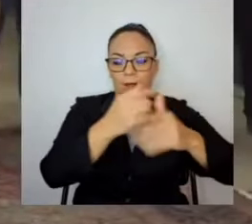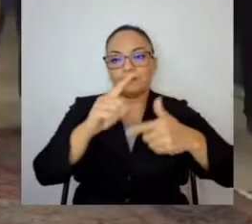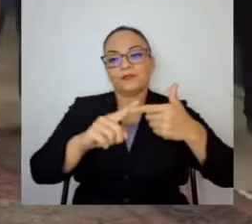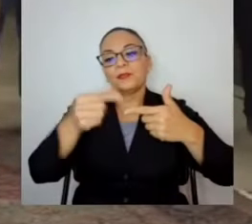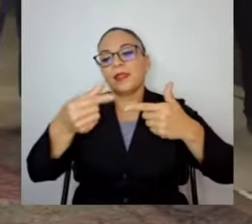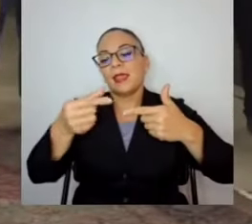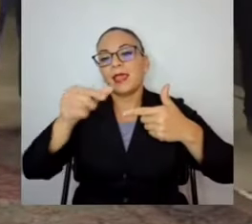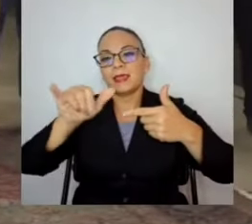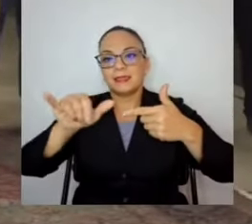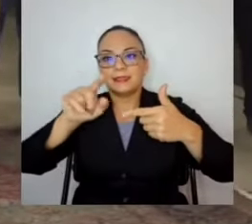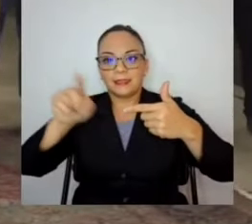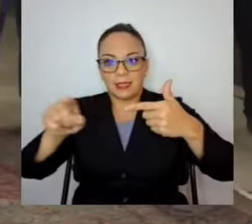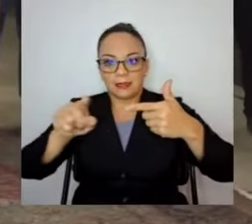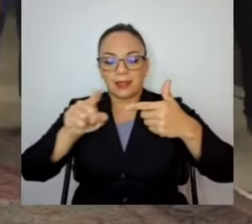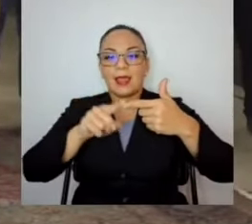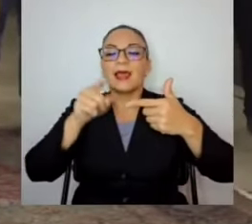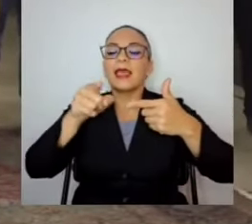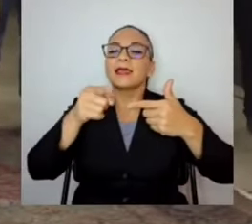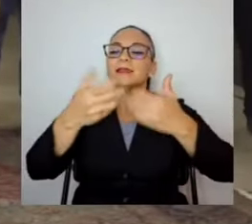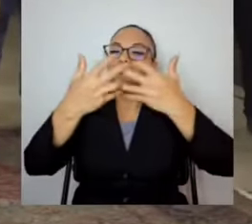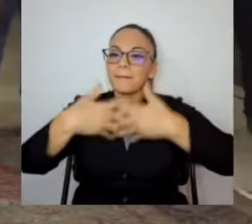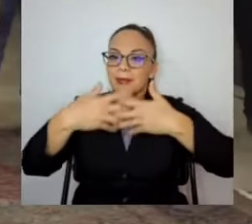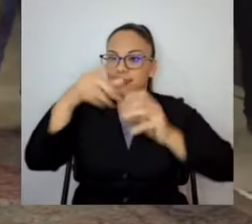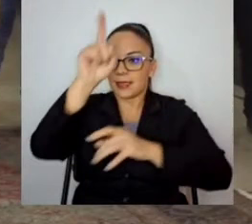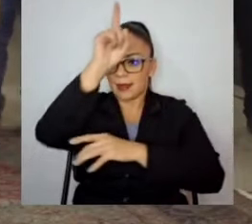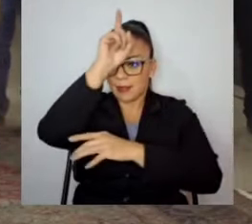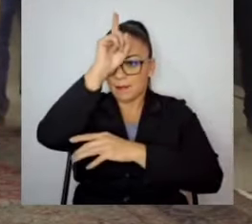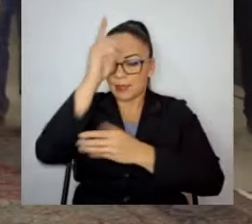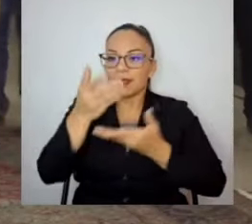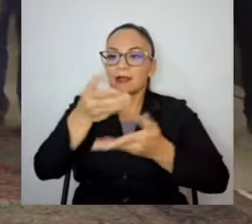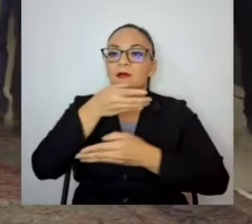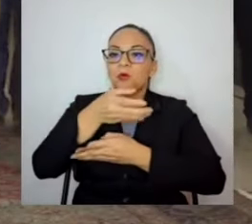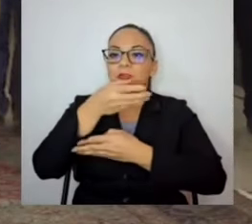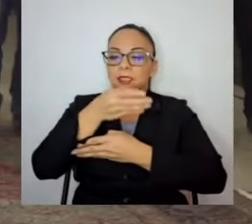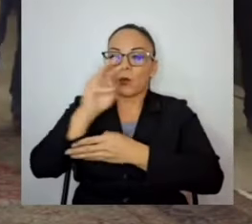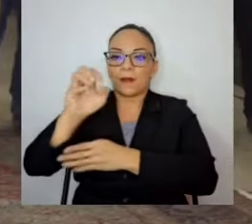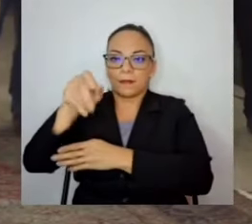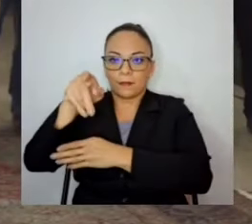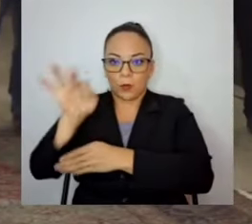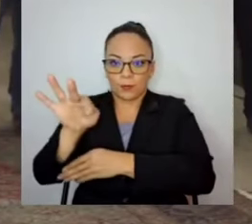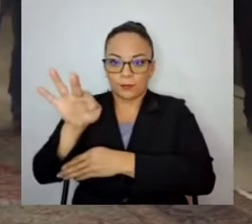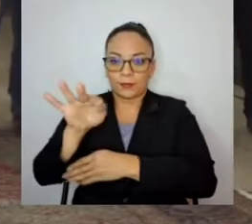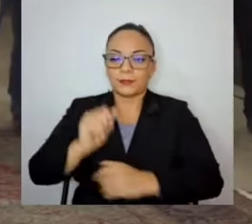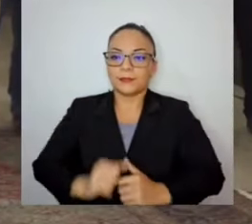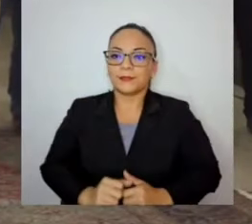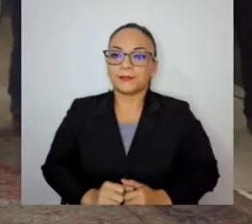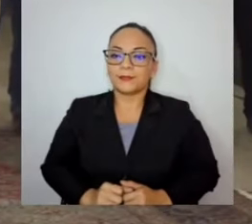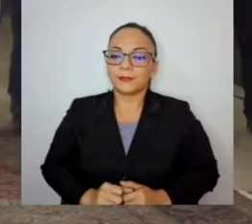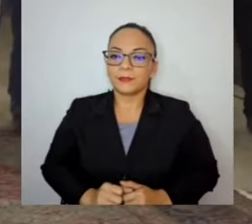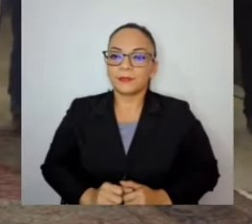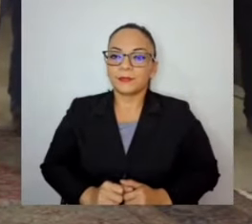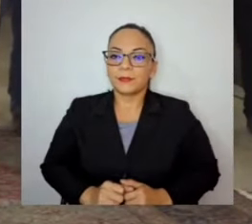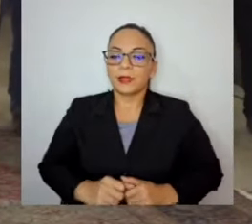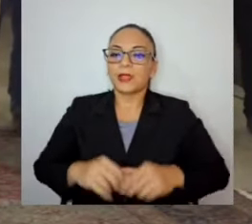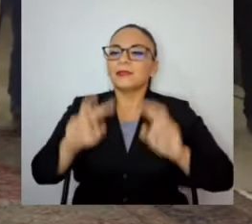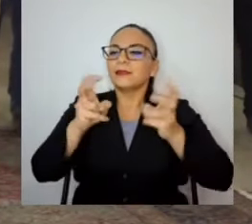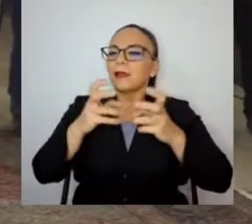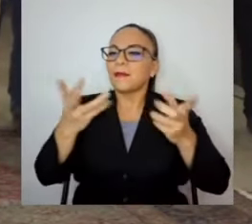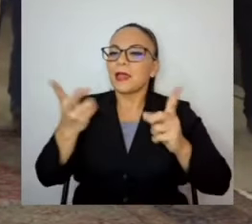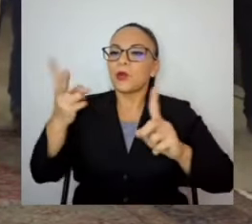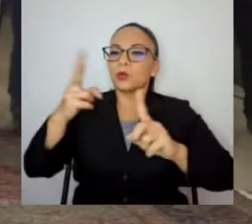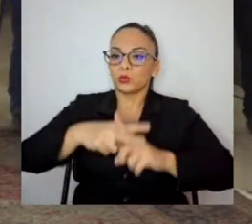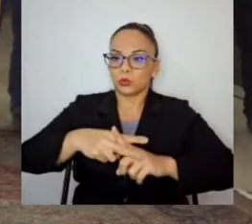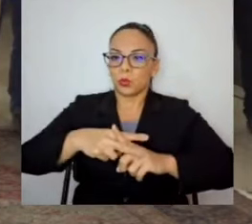alemana, que le da asesoría al Ministerio de Obras Públicas y Transportes en la ejecución de los